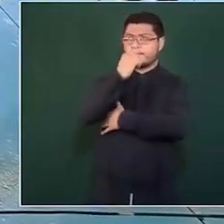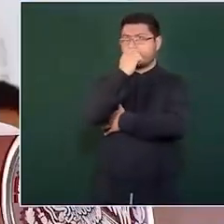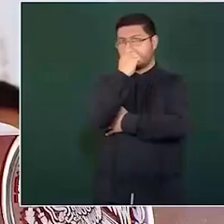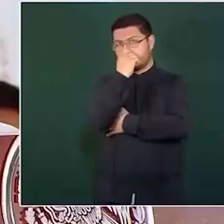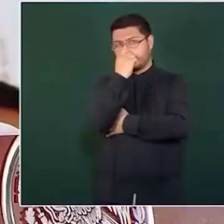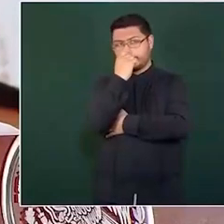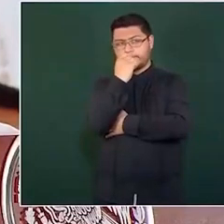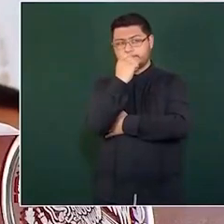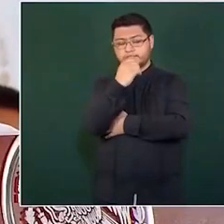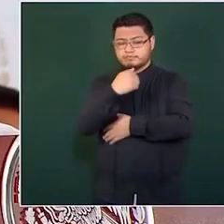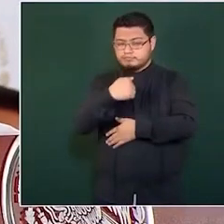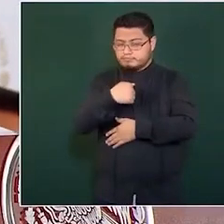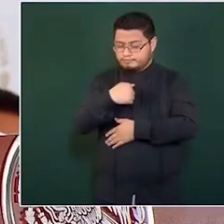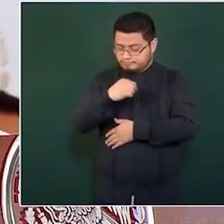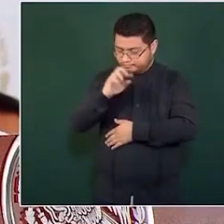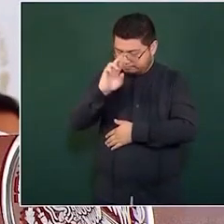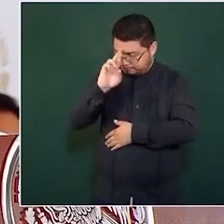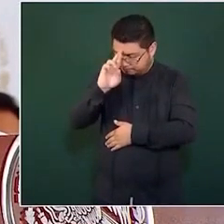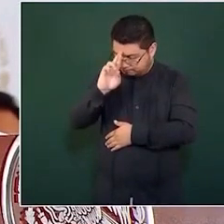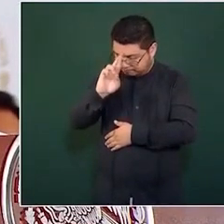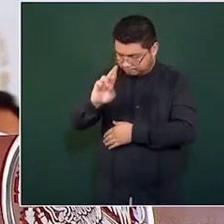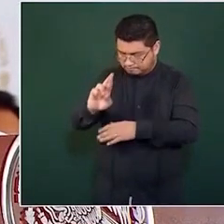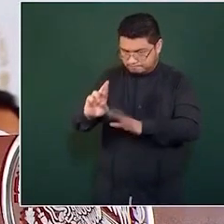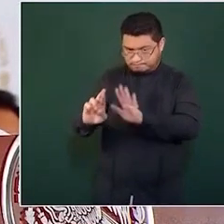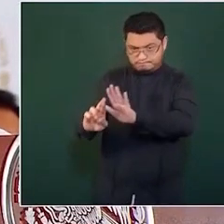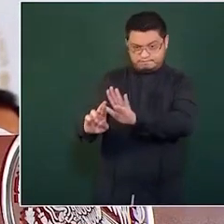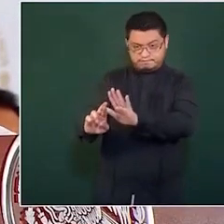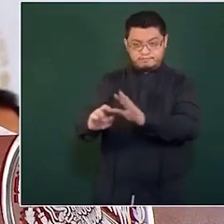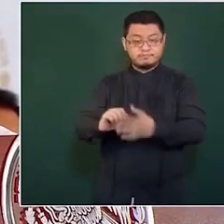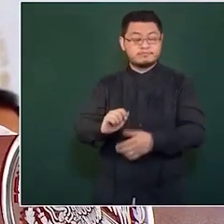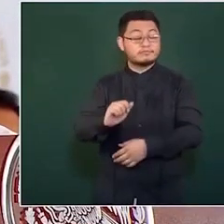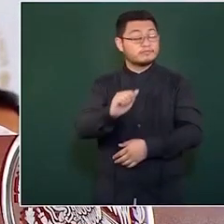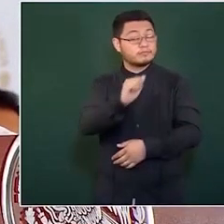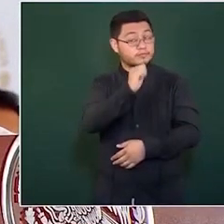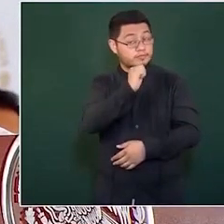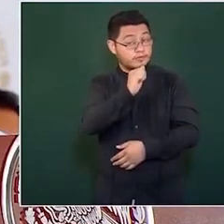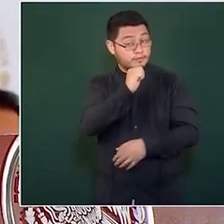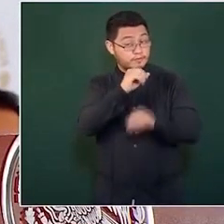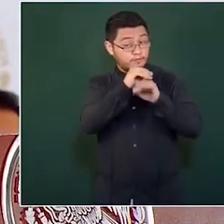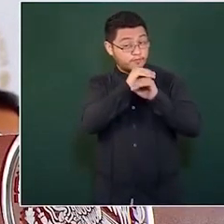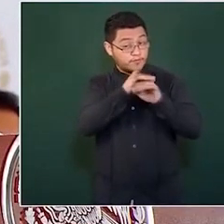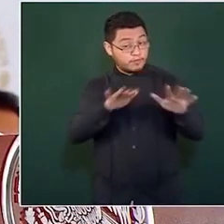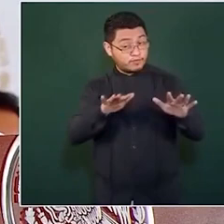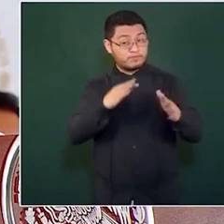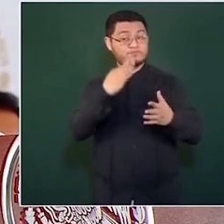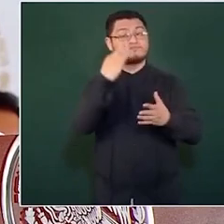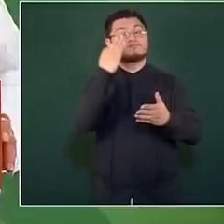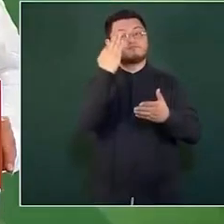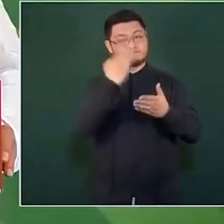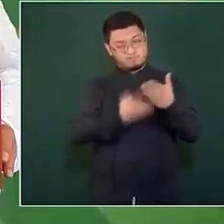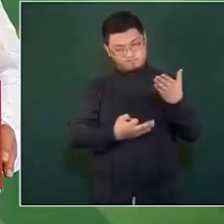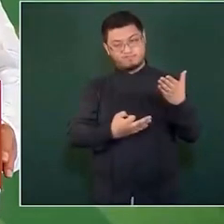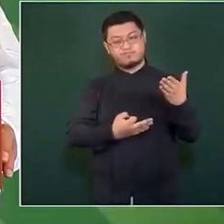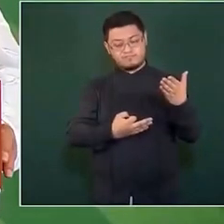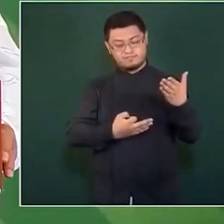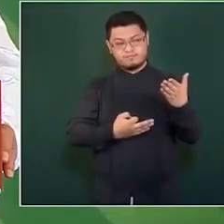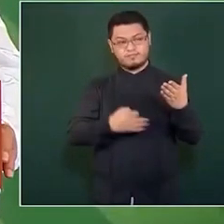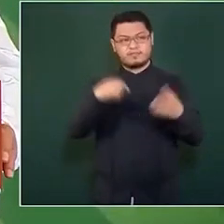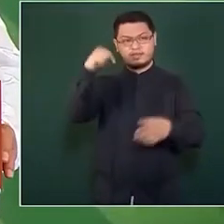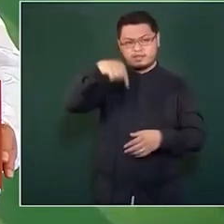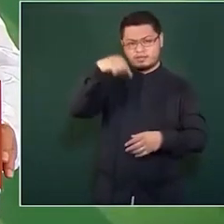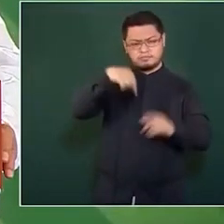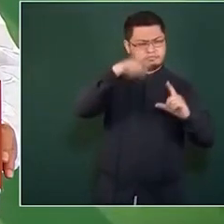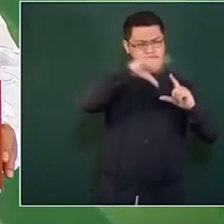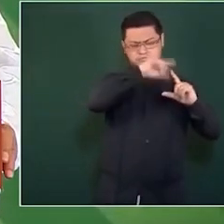con todo respeto no tienen información de lo que se está haciendo en México.